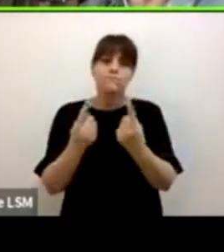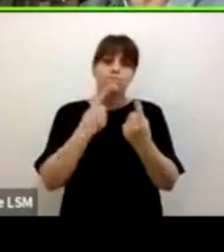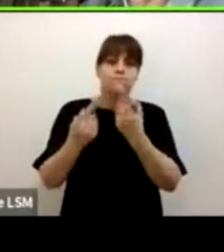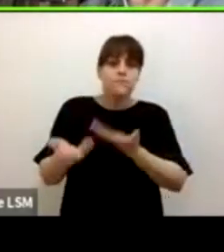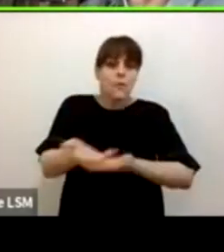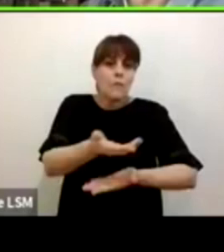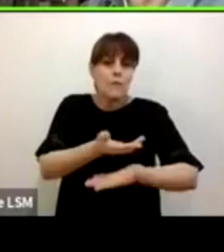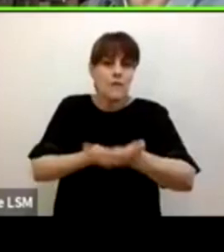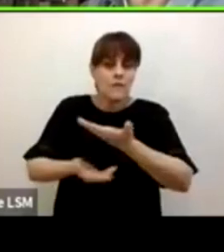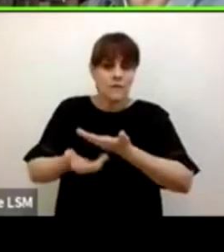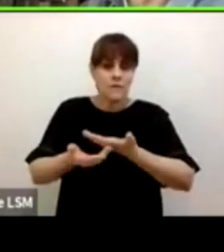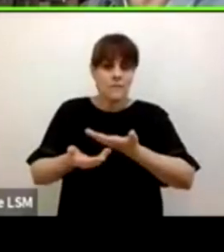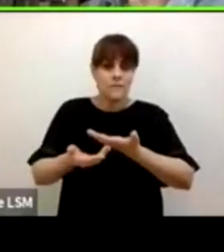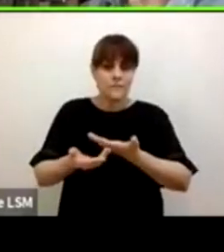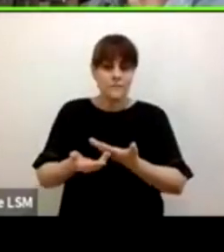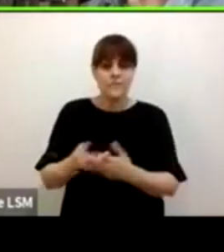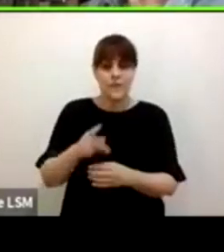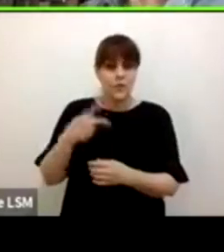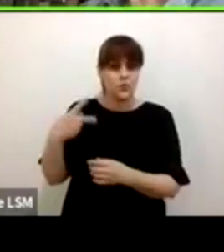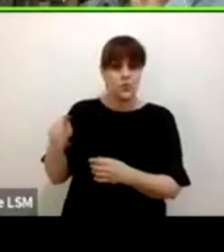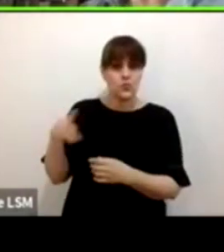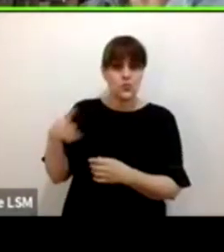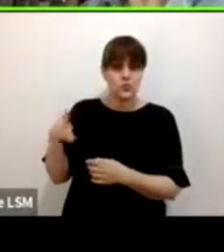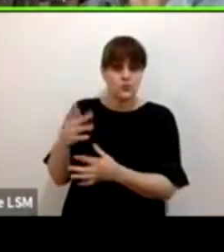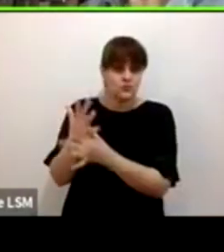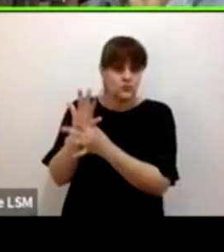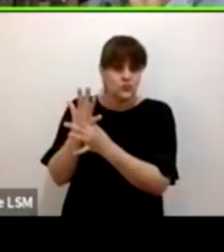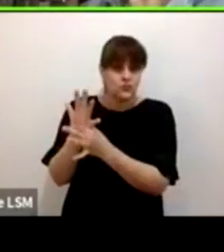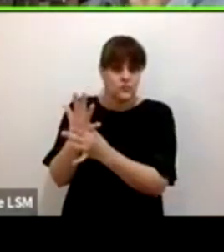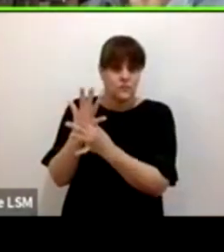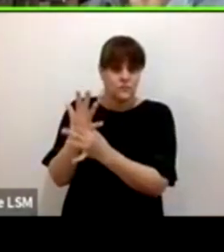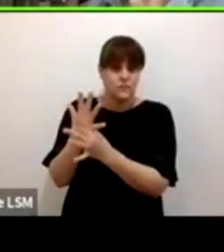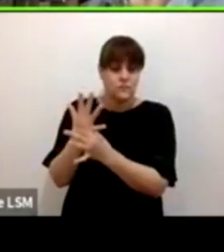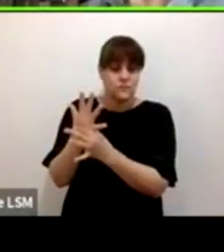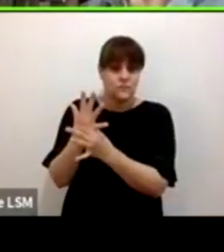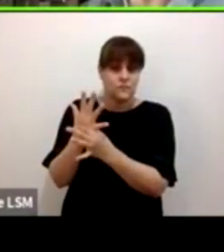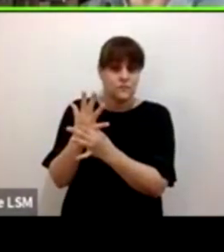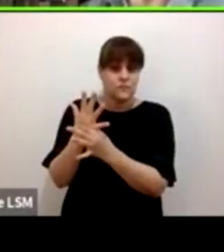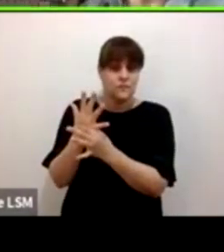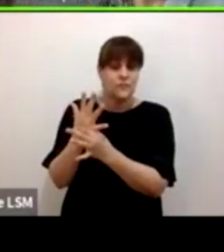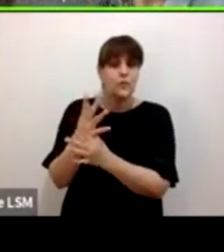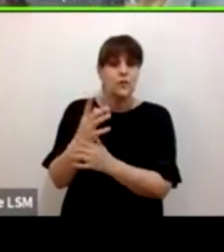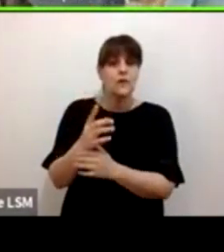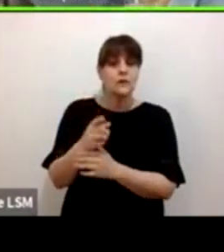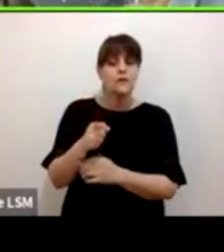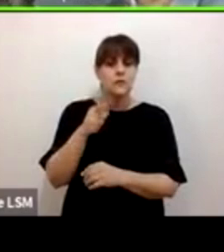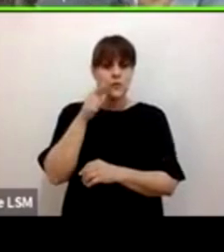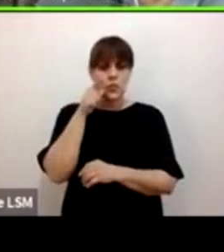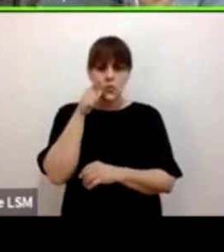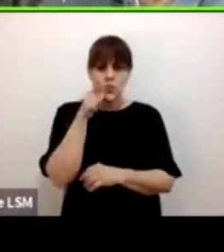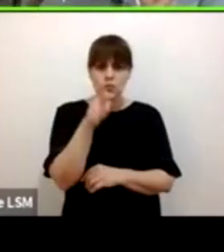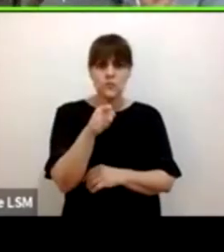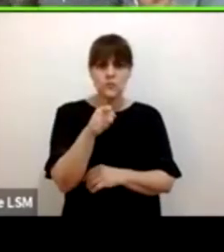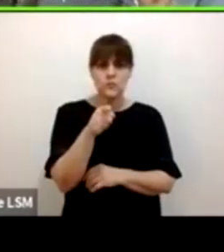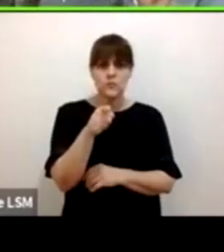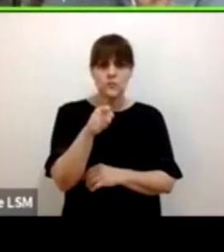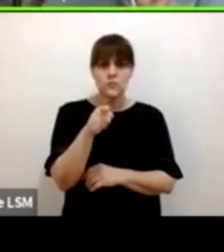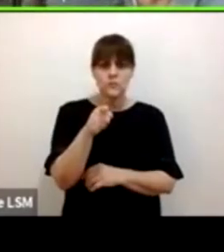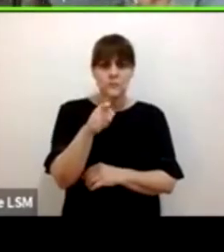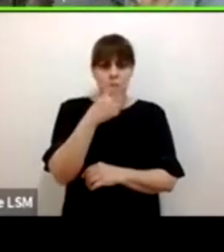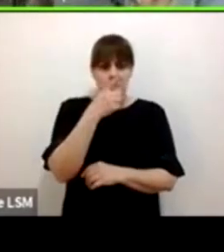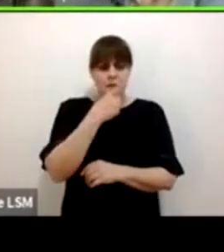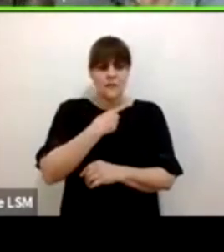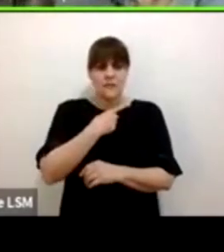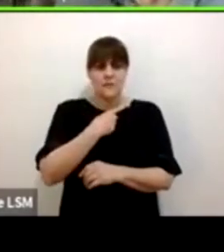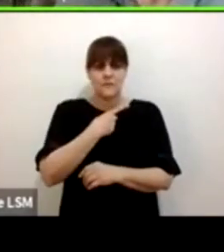caracterizado que caracteriza a quienes hablan de él cuando dice usted, usted me dice a mí que